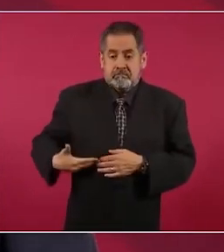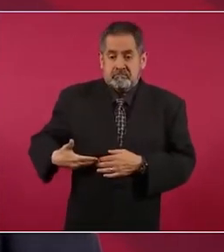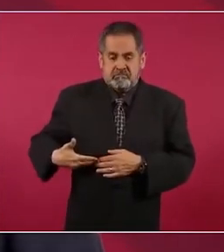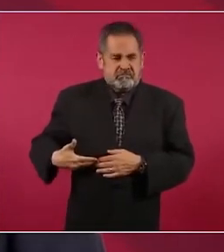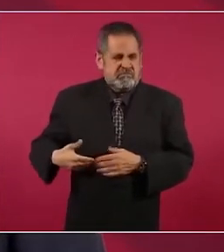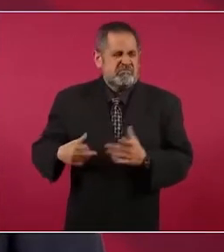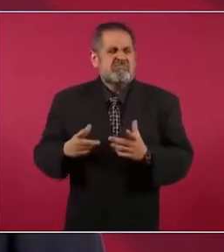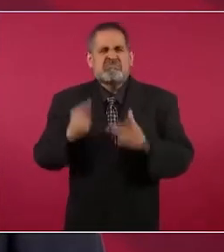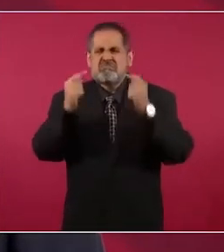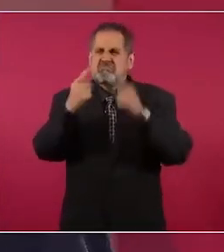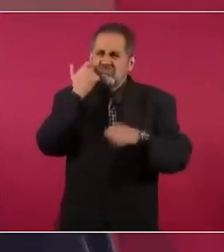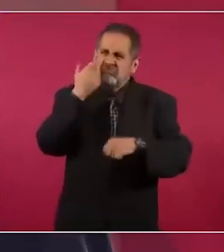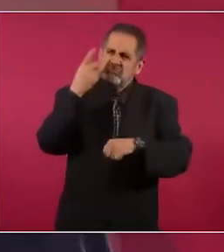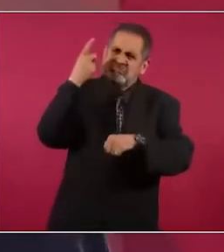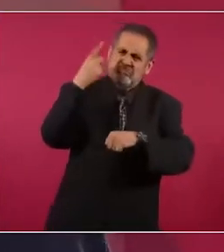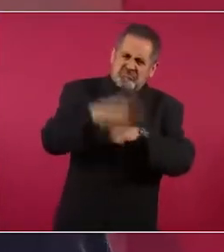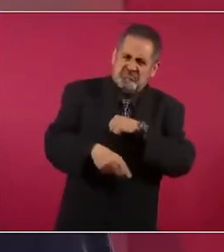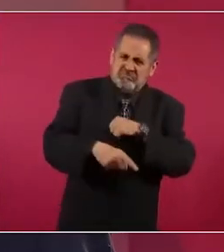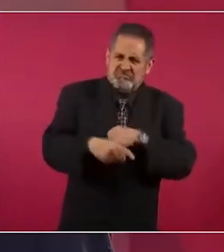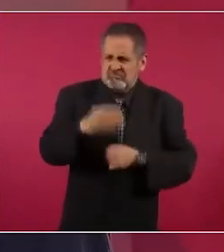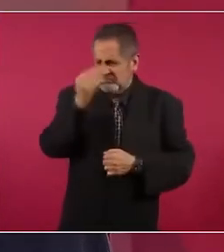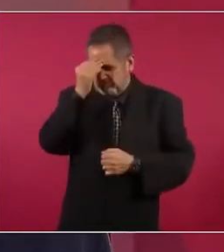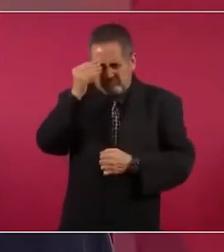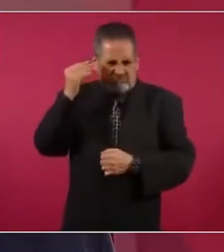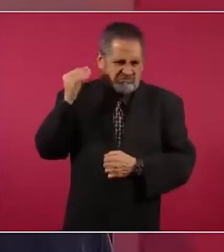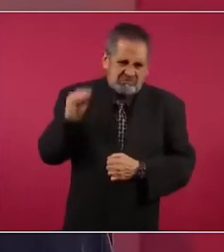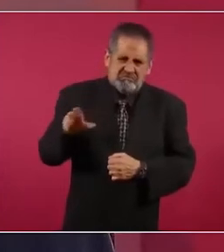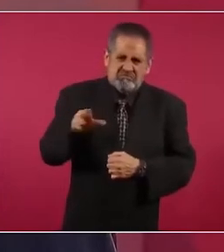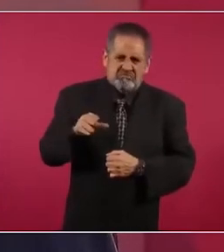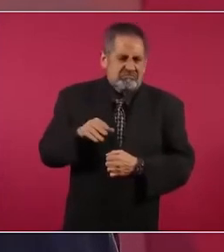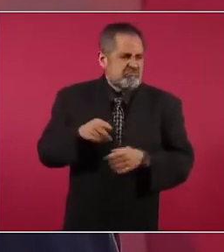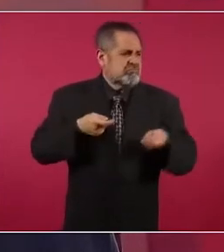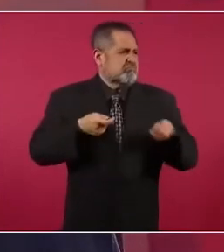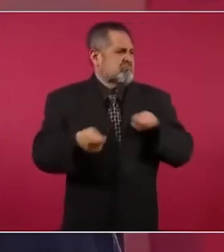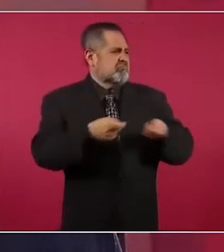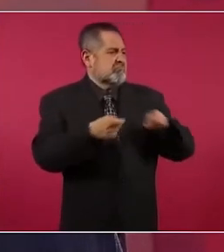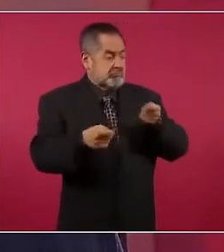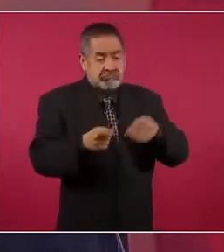lo logra.